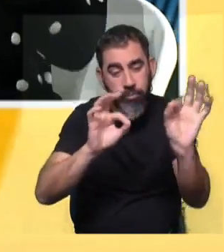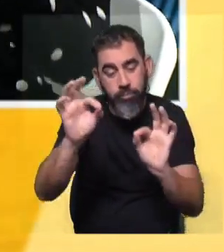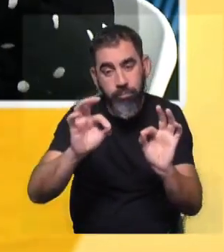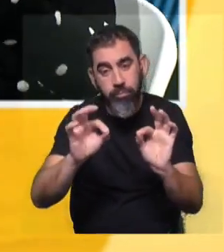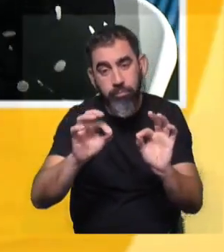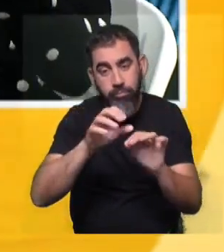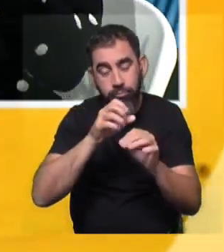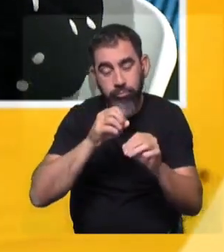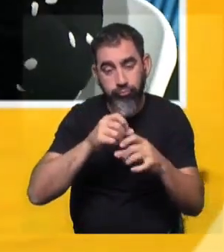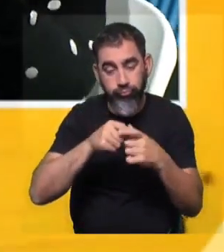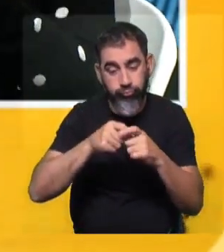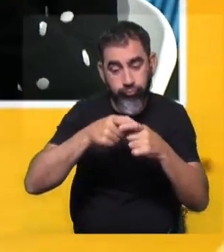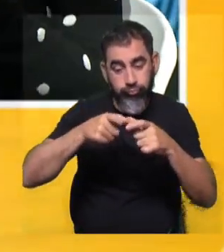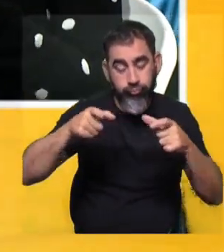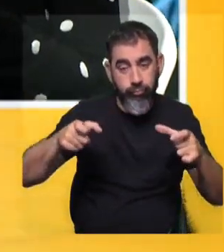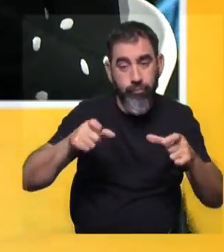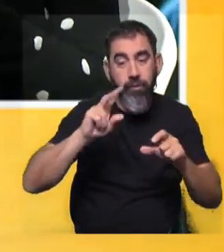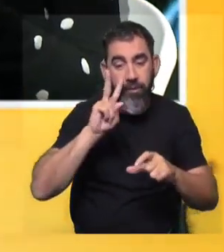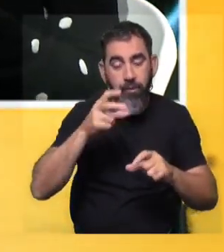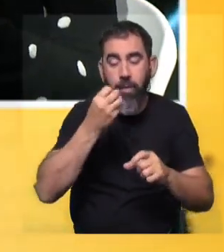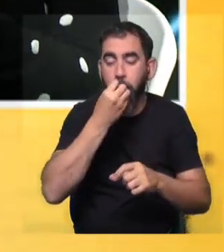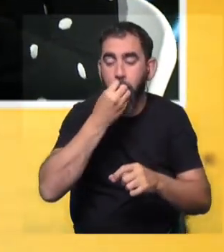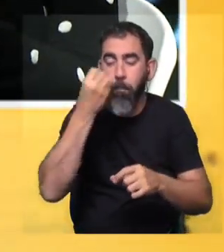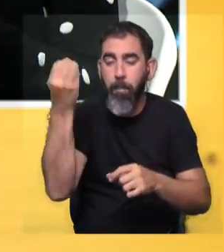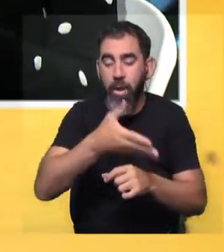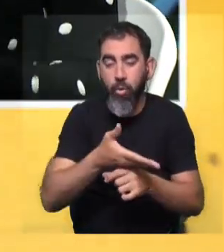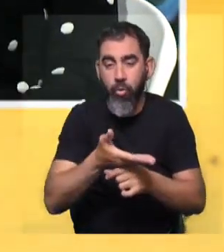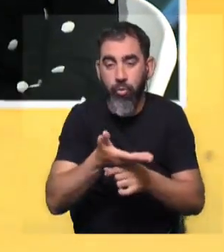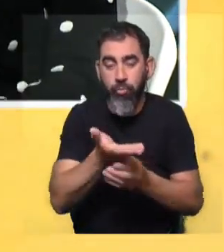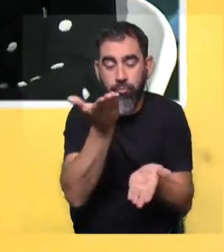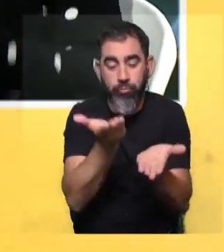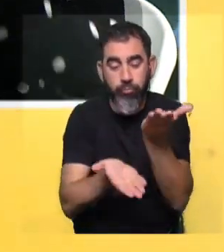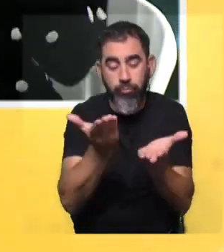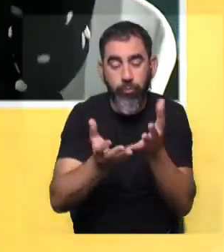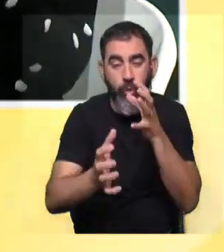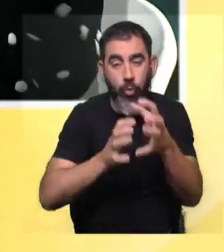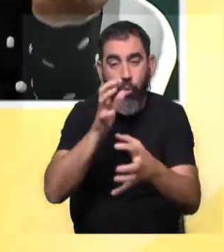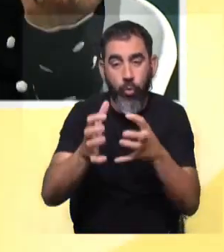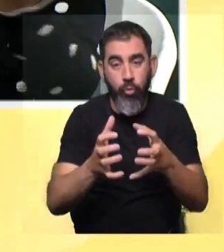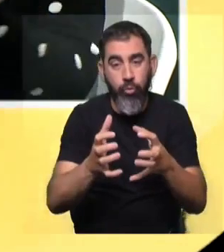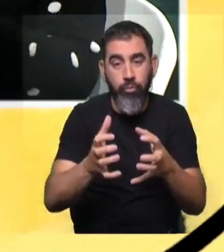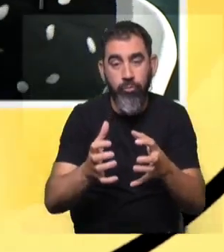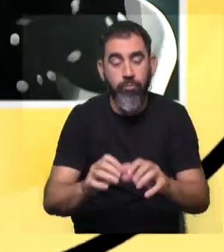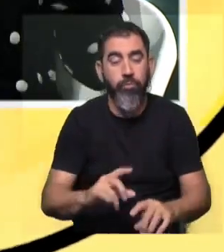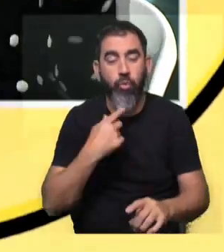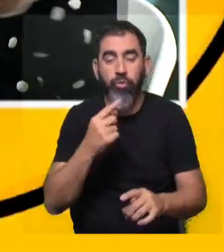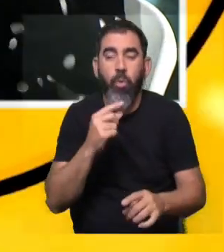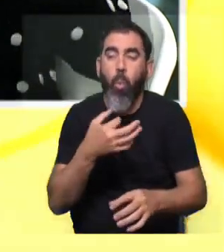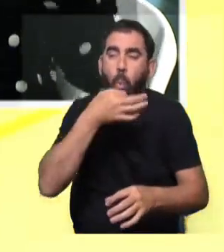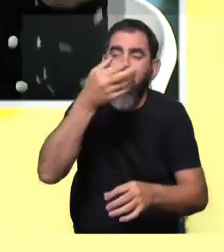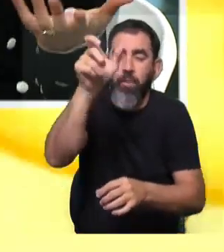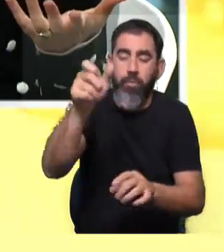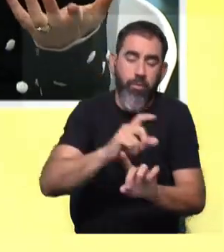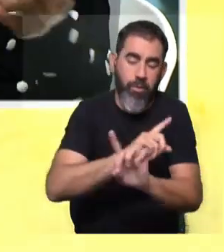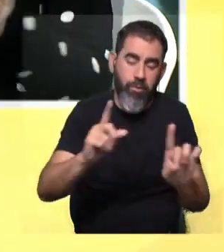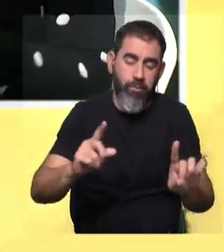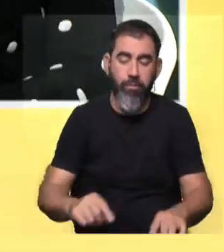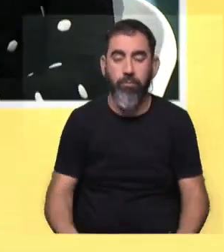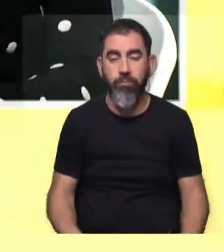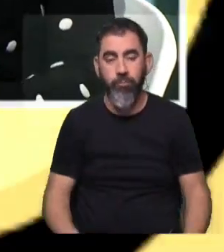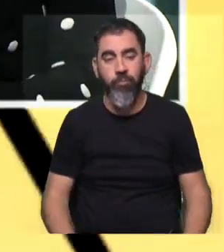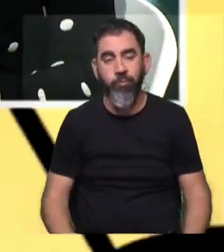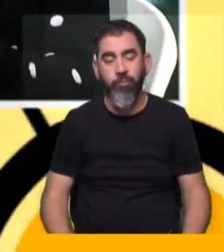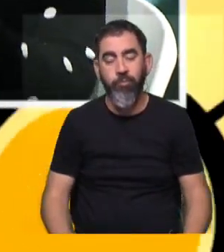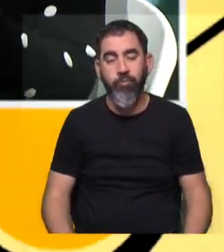alimentarse y sobrevivir y eso se visualiza muy bien con un estudio de resonancia, pero no se justifica para cualquier paciente en cualquier situación